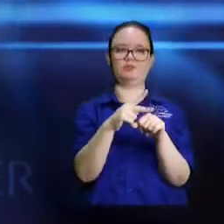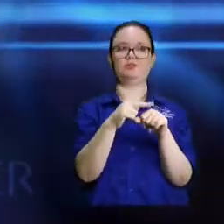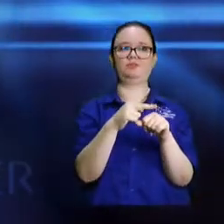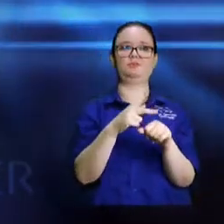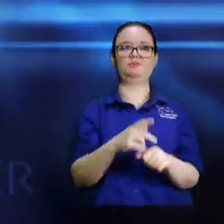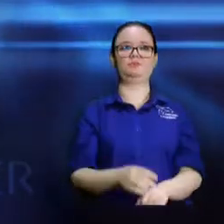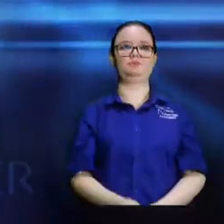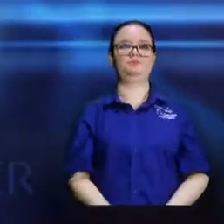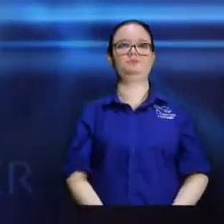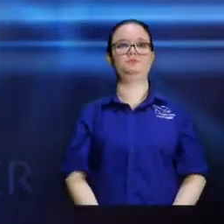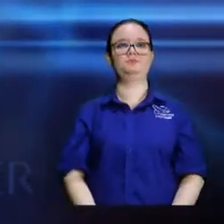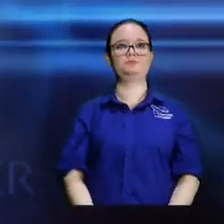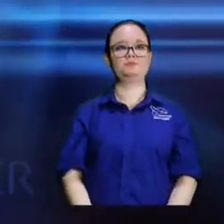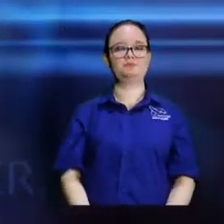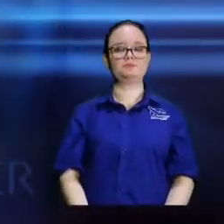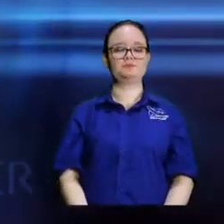la Biblia.